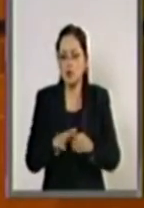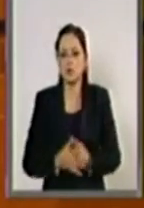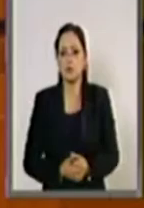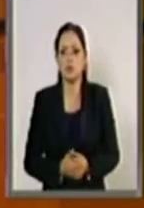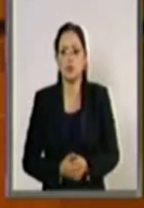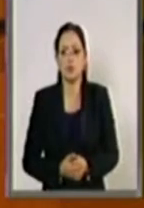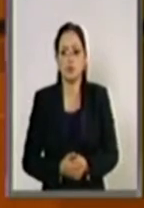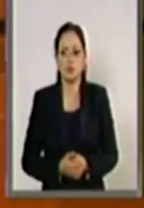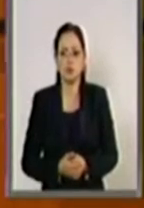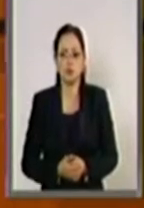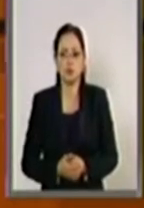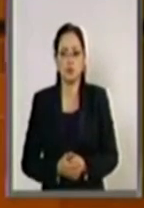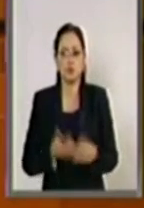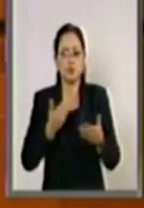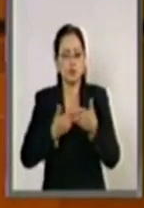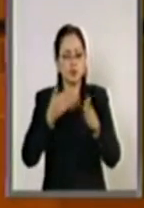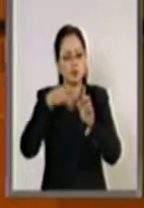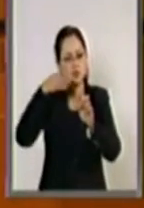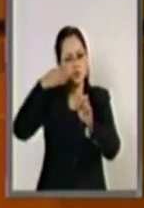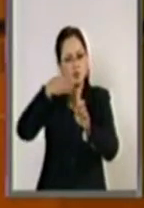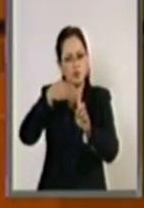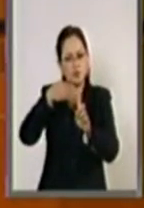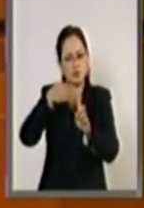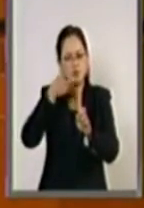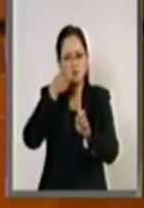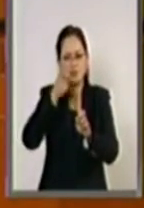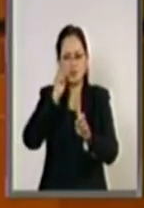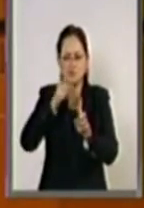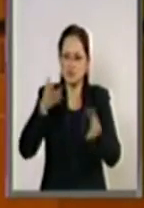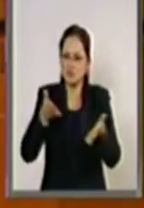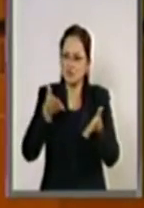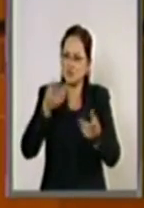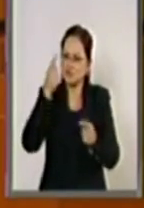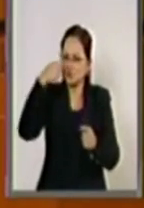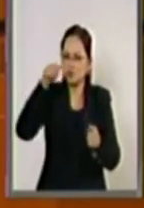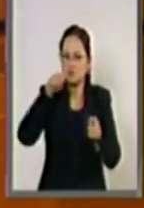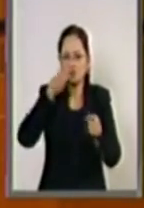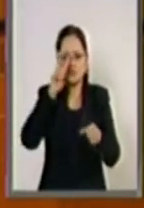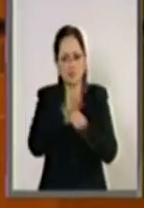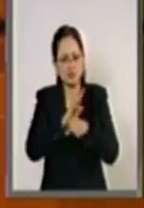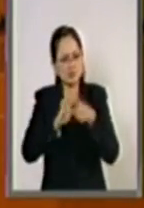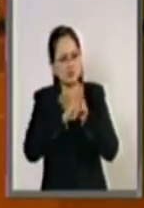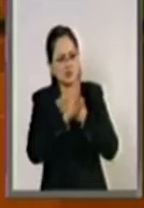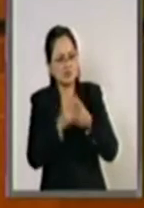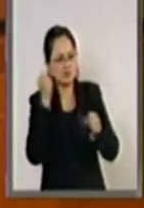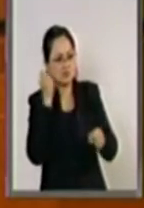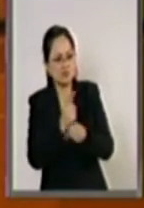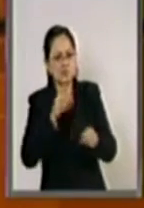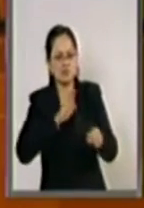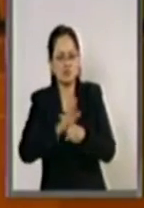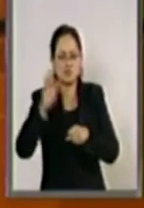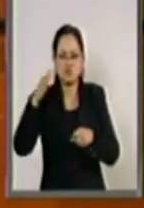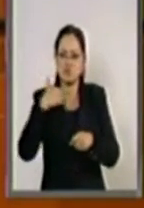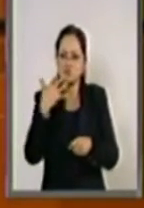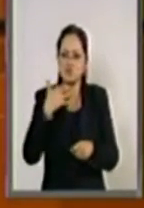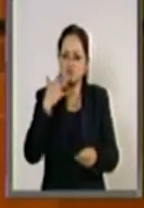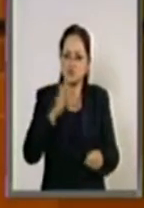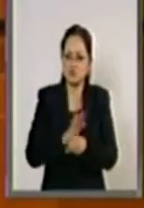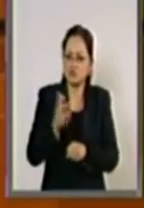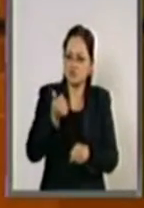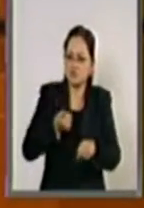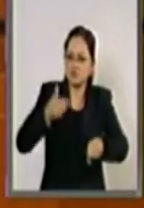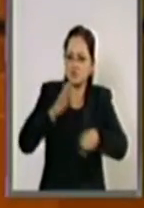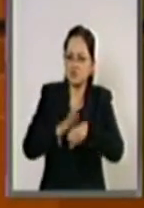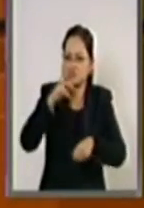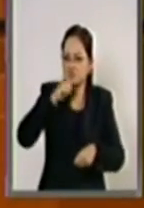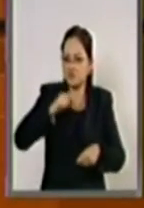cuyo medular motivo es el vigilar y prevenir y detectar actos de corrupción y faltas administrativas,